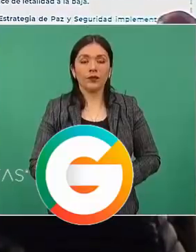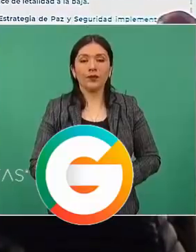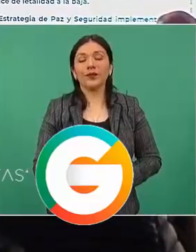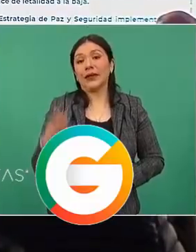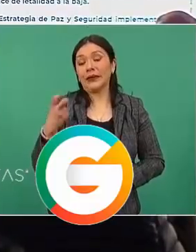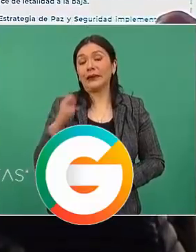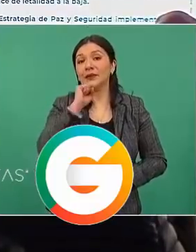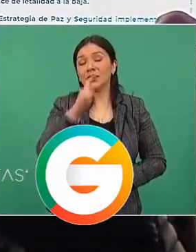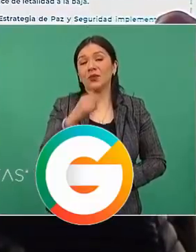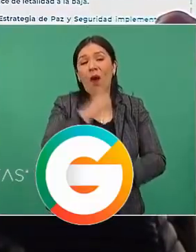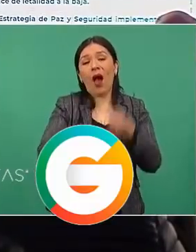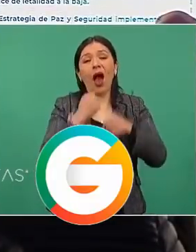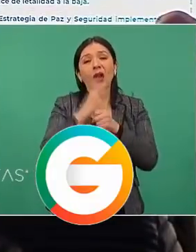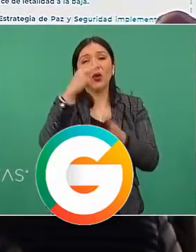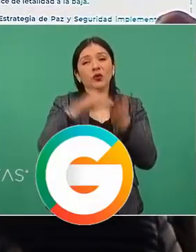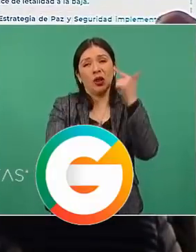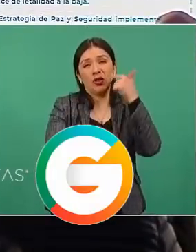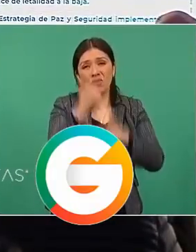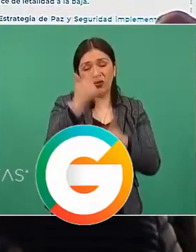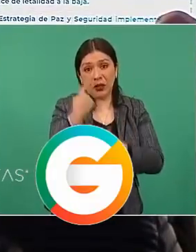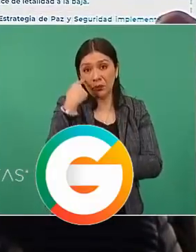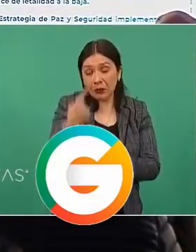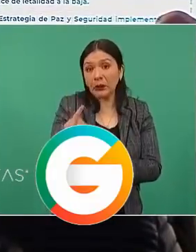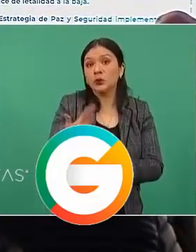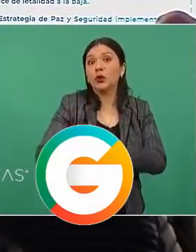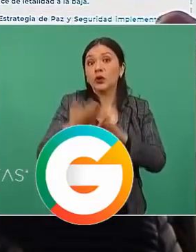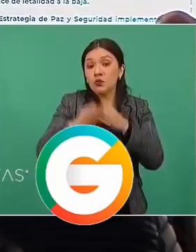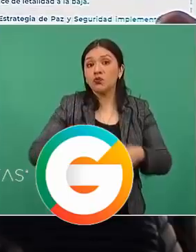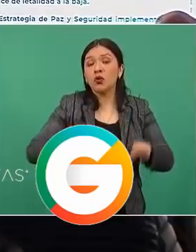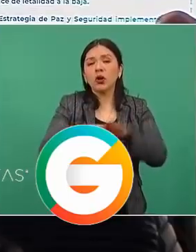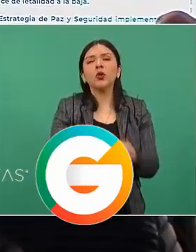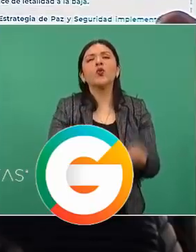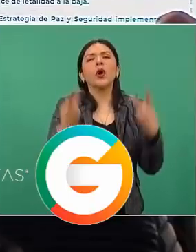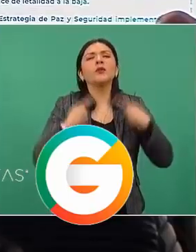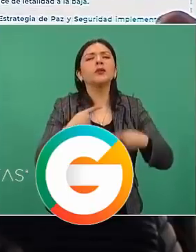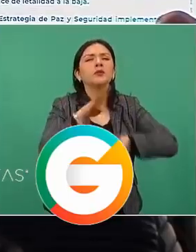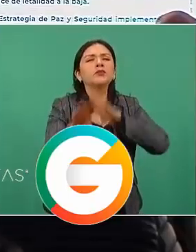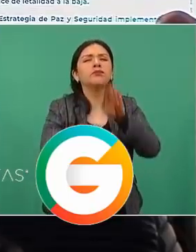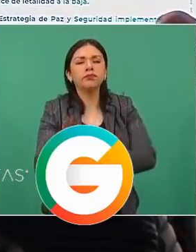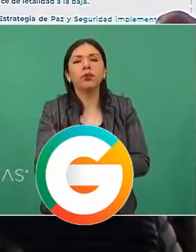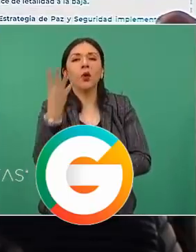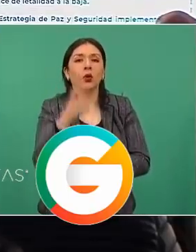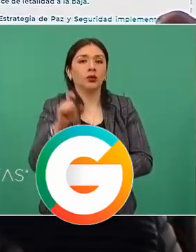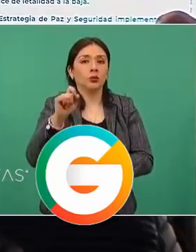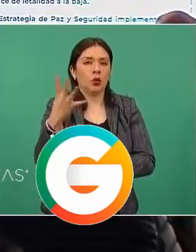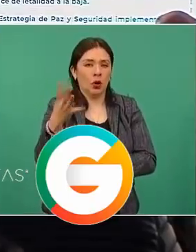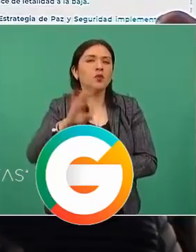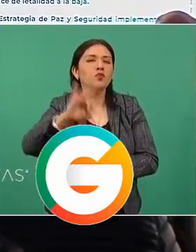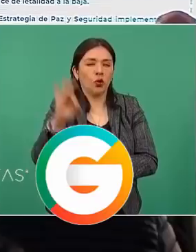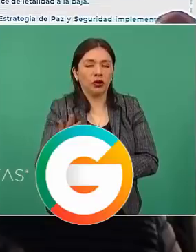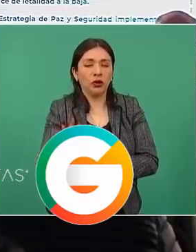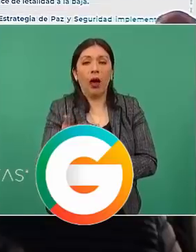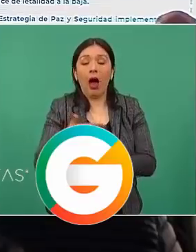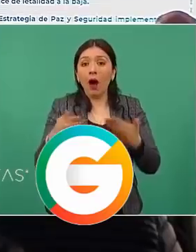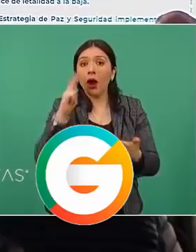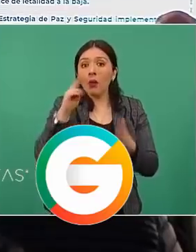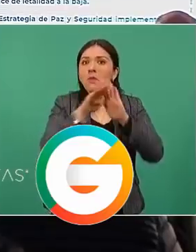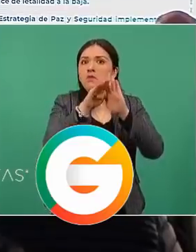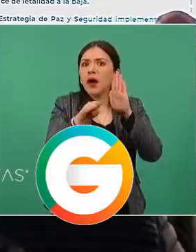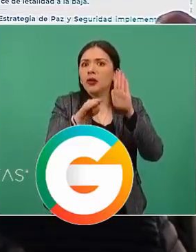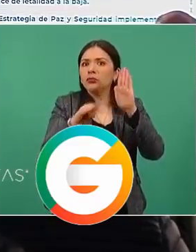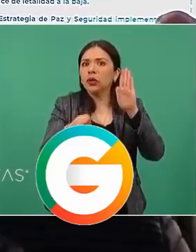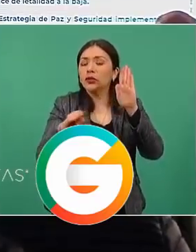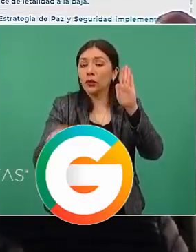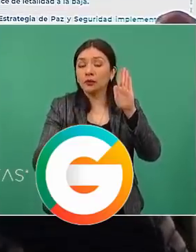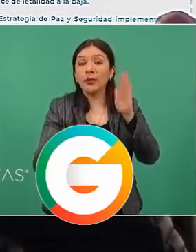424 es el índice de letalidad. Y aquí viene reduciendo. Y lo que ha